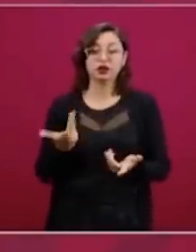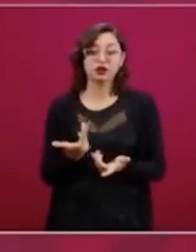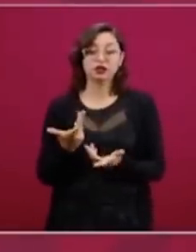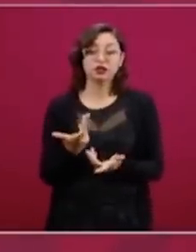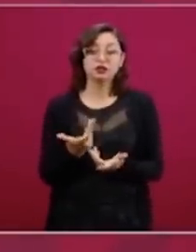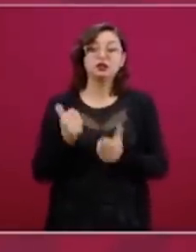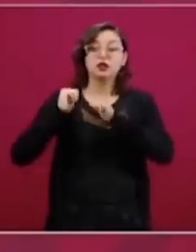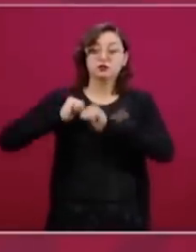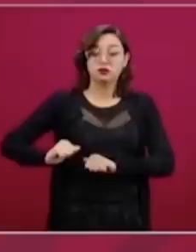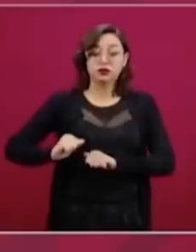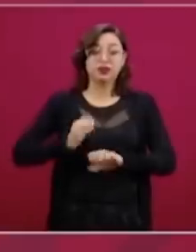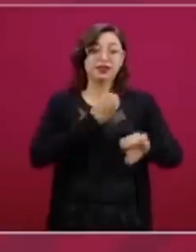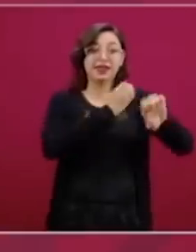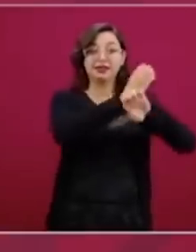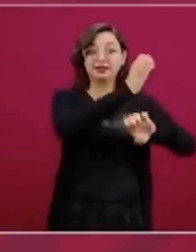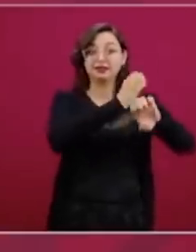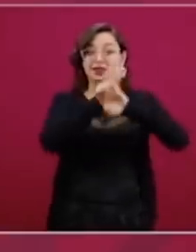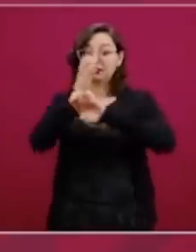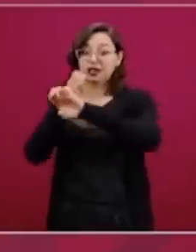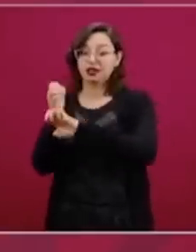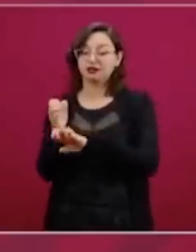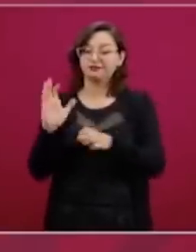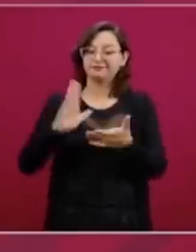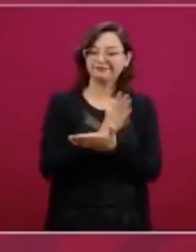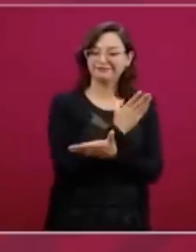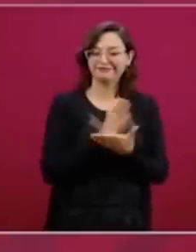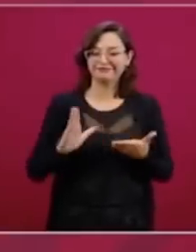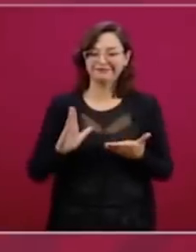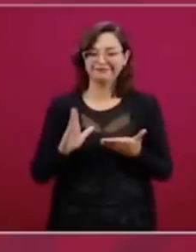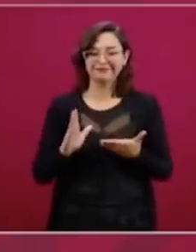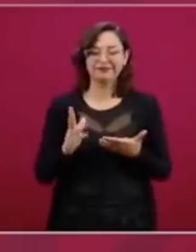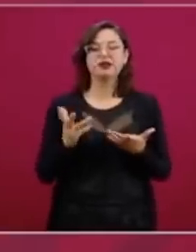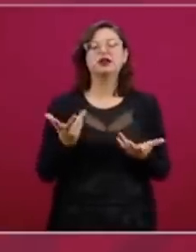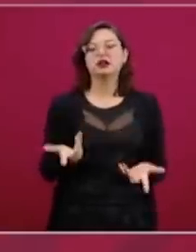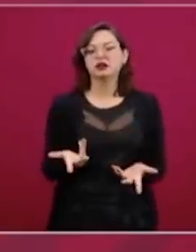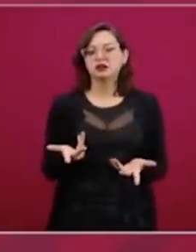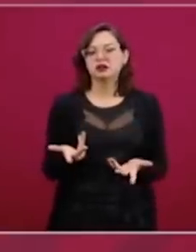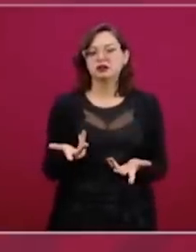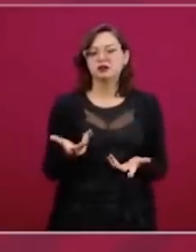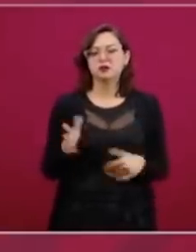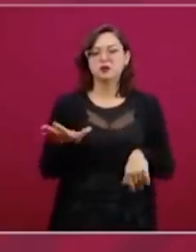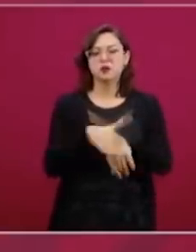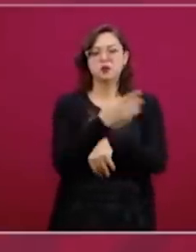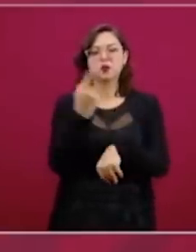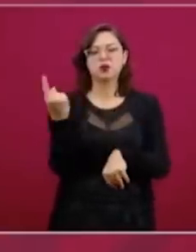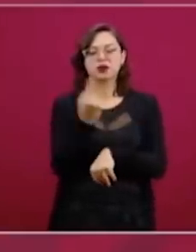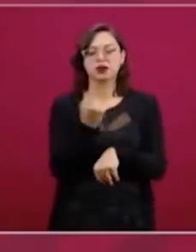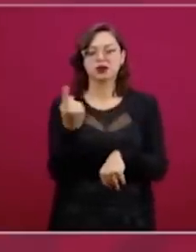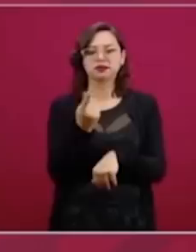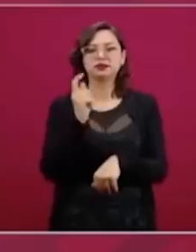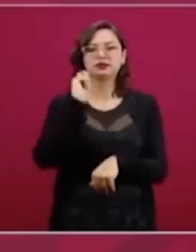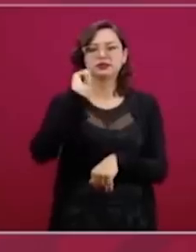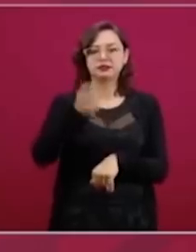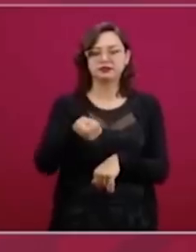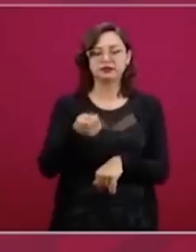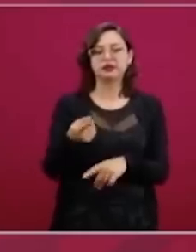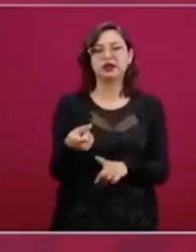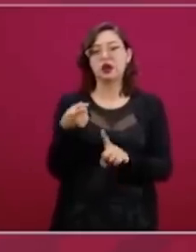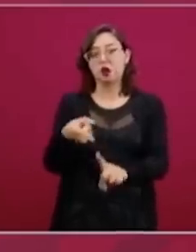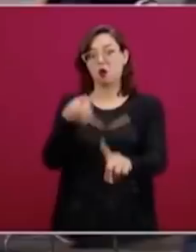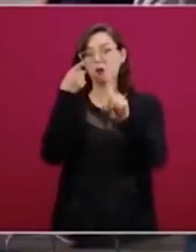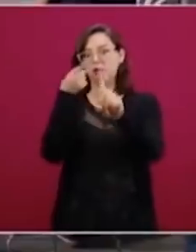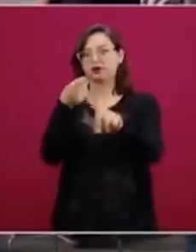Autoridad Sanitaria Estatal. Entonces, no puede haber medidas que sean menos rigurosas en términos del objetivo